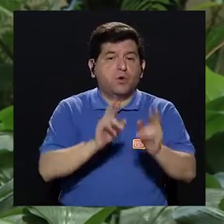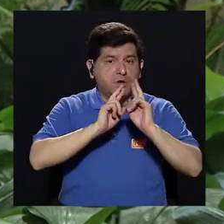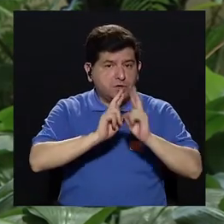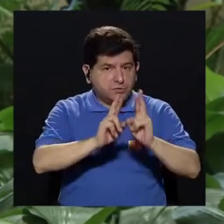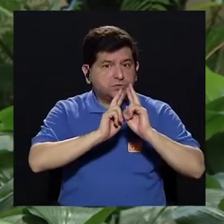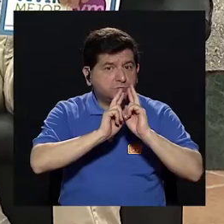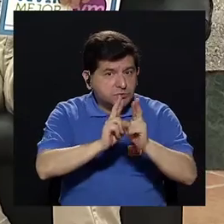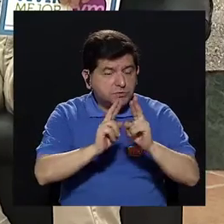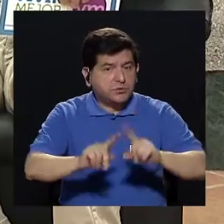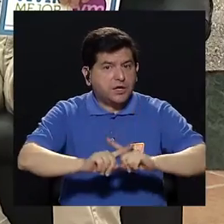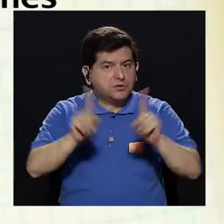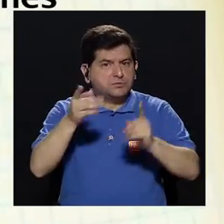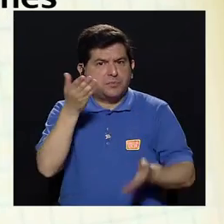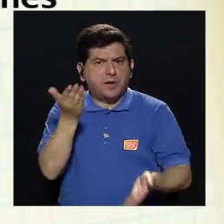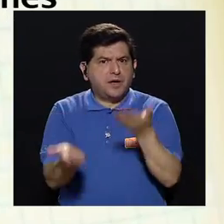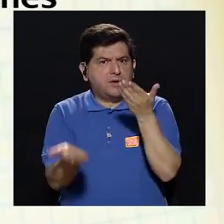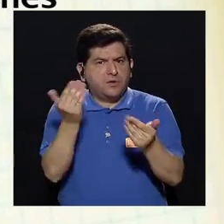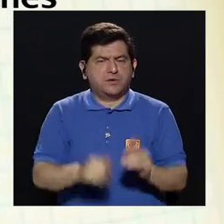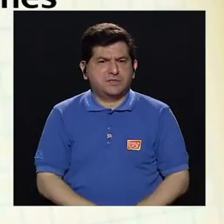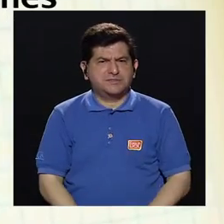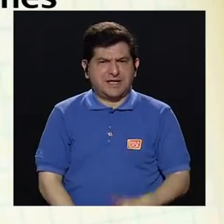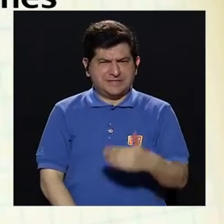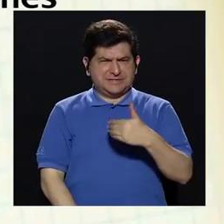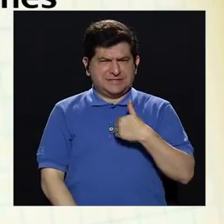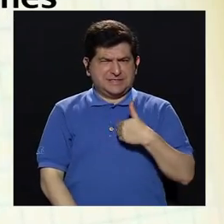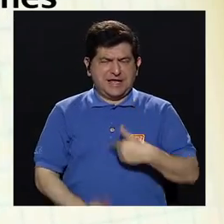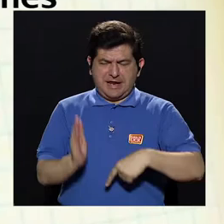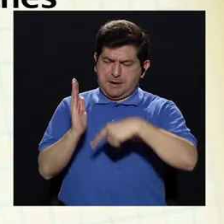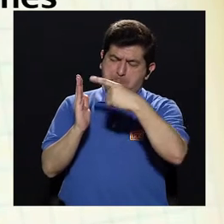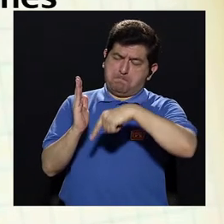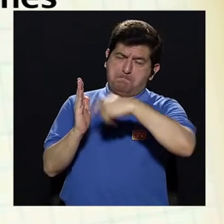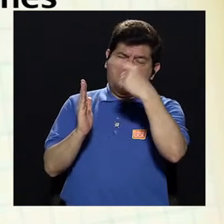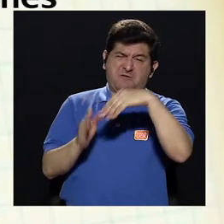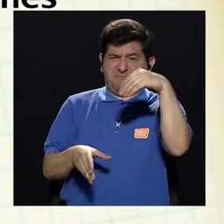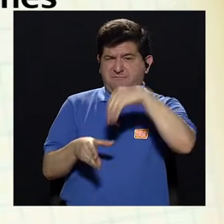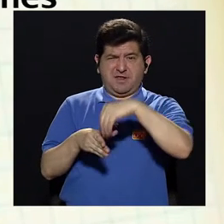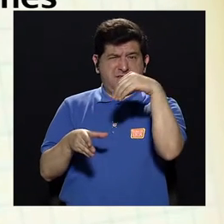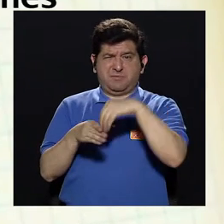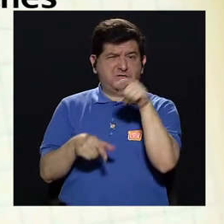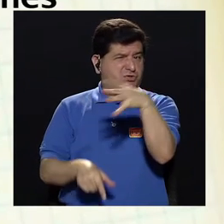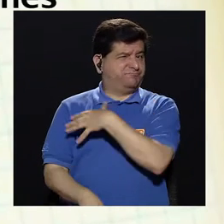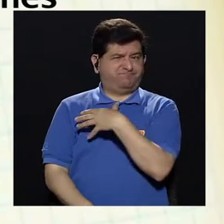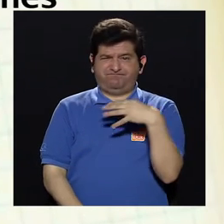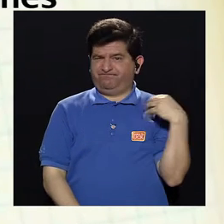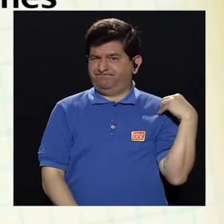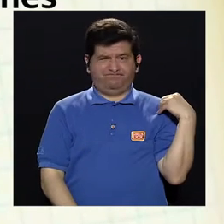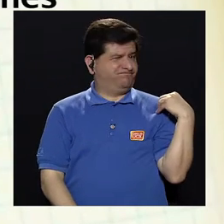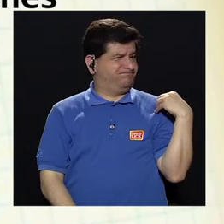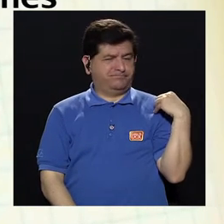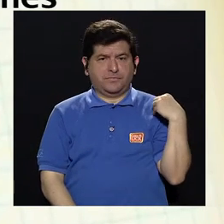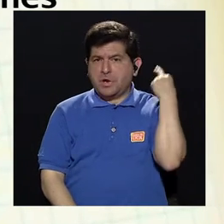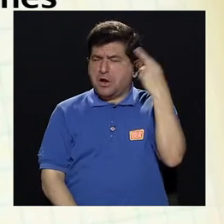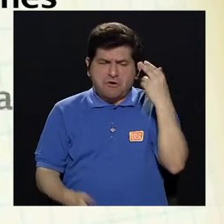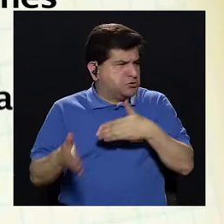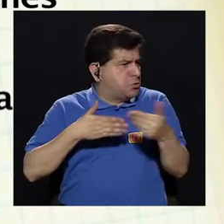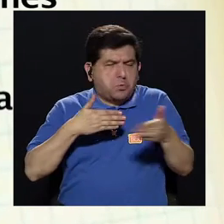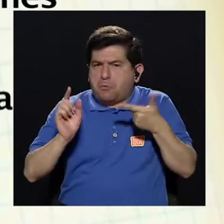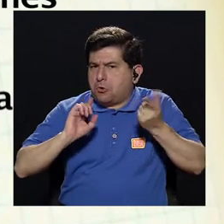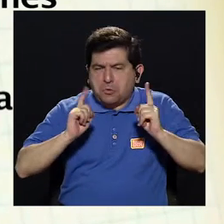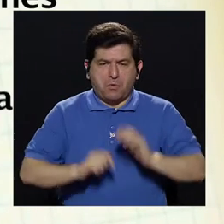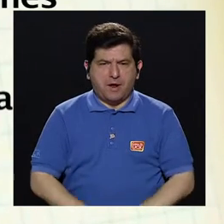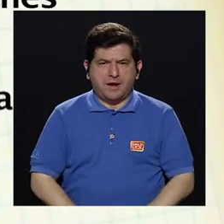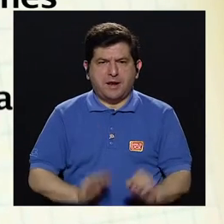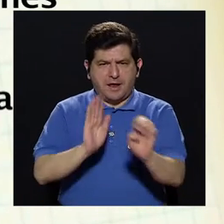vendimientos, pero de repente una operadora que tiene un perfil de inversiones que a usted no le gusta, por las razones que sean.